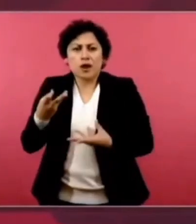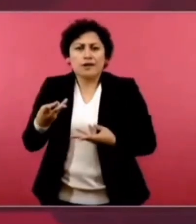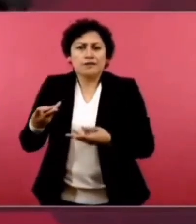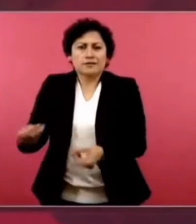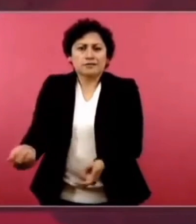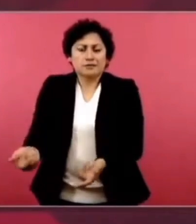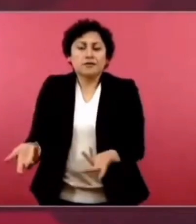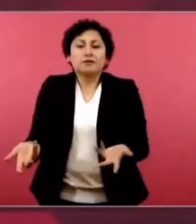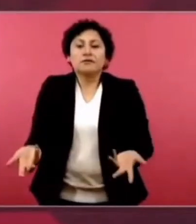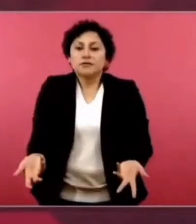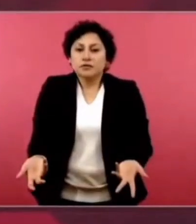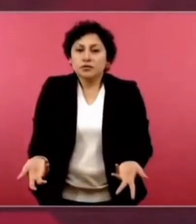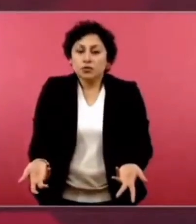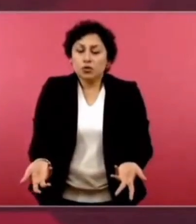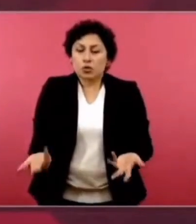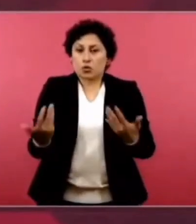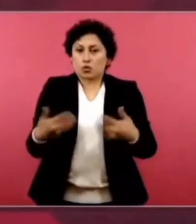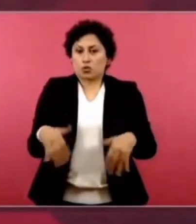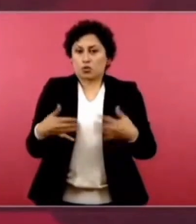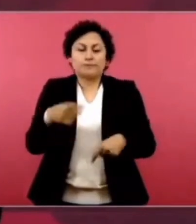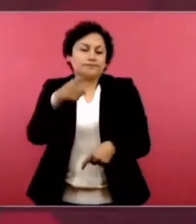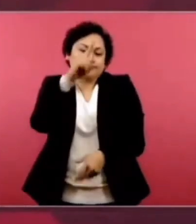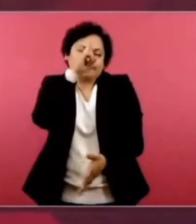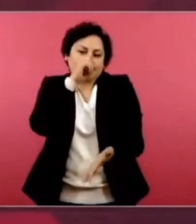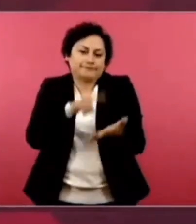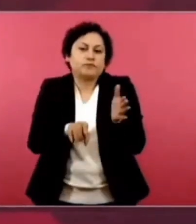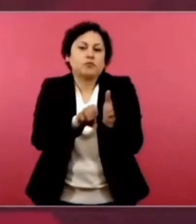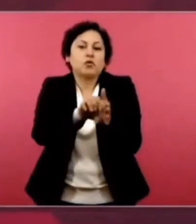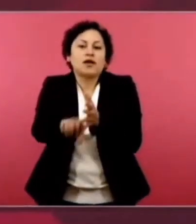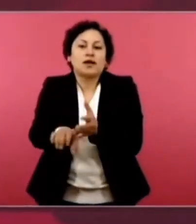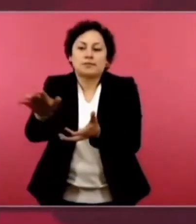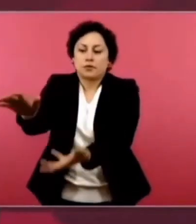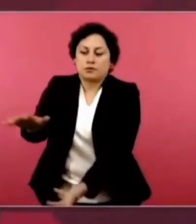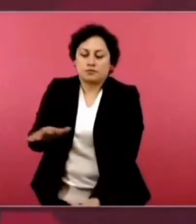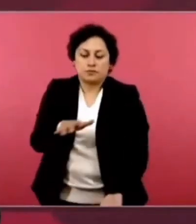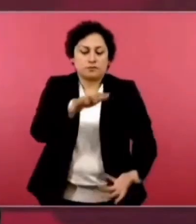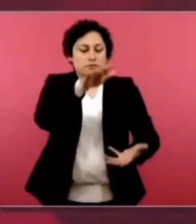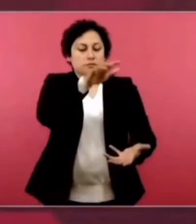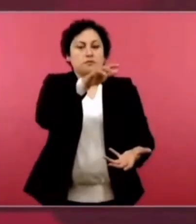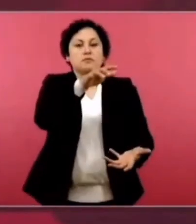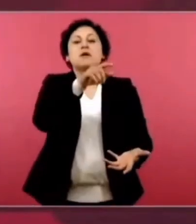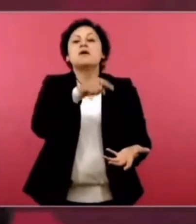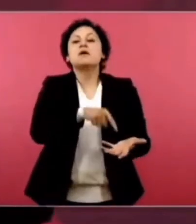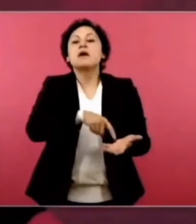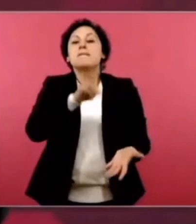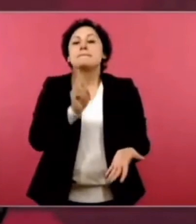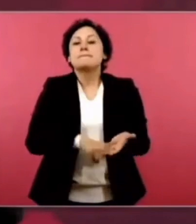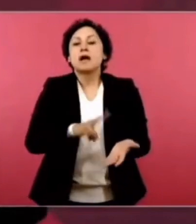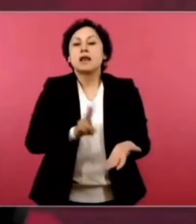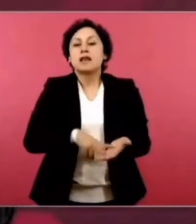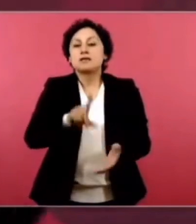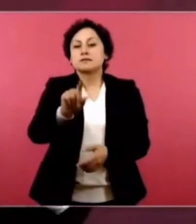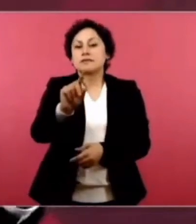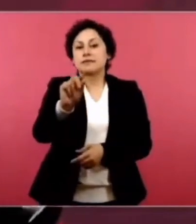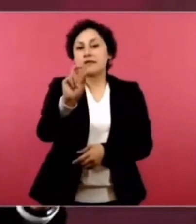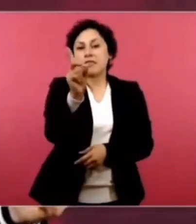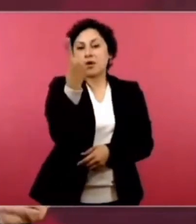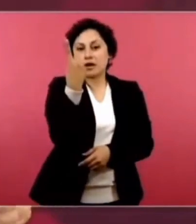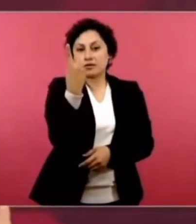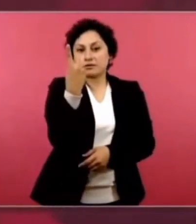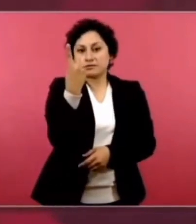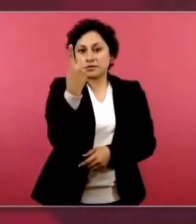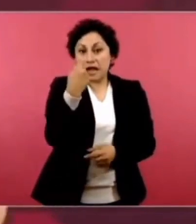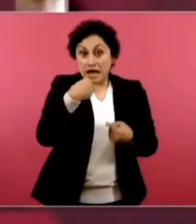si el barril de petróleo está en 70 dólares y extraerlo nos cuesta 8,